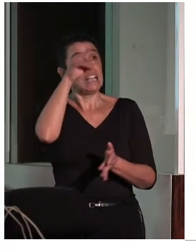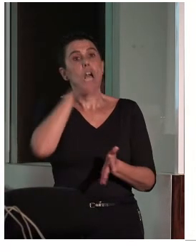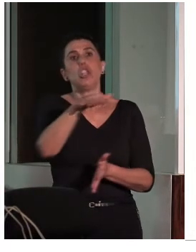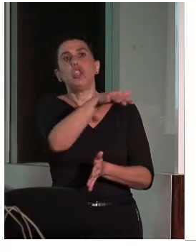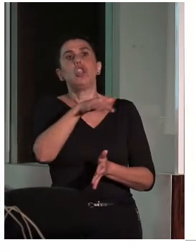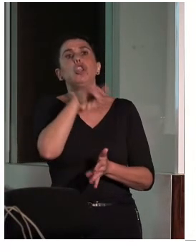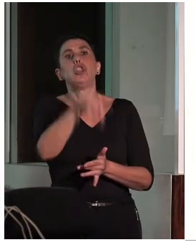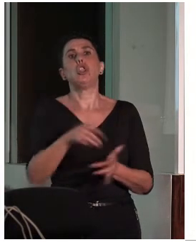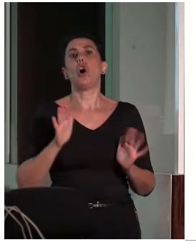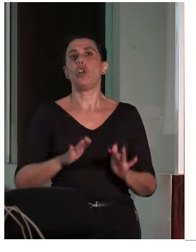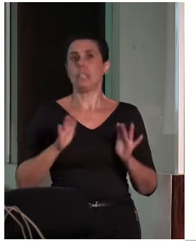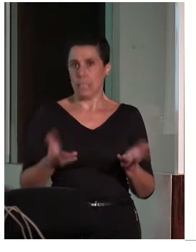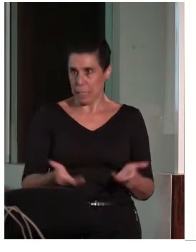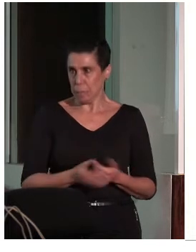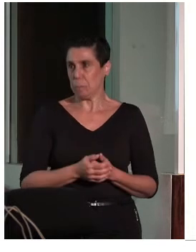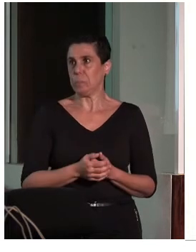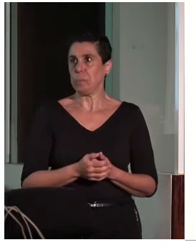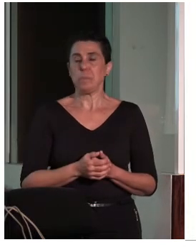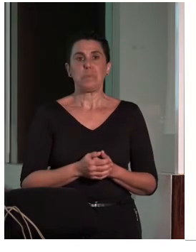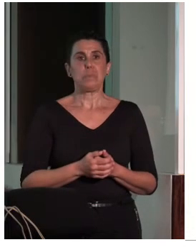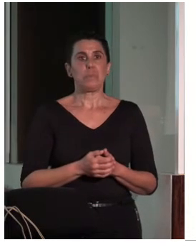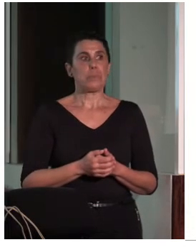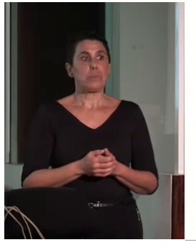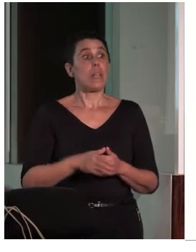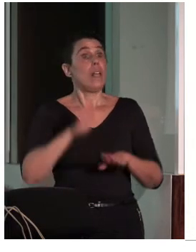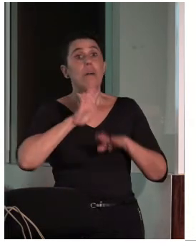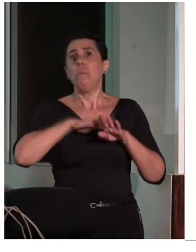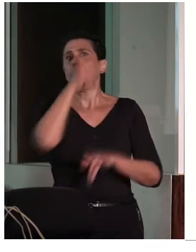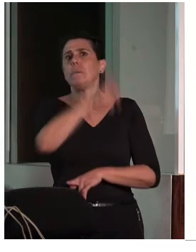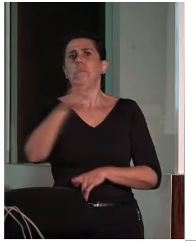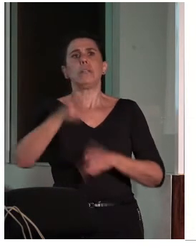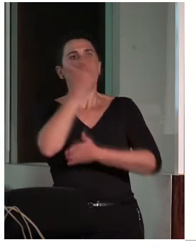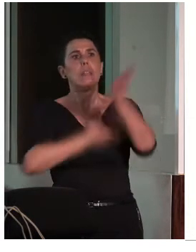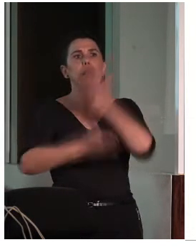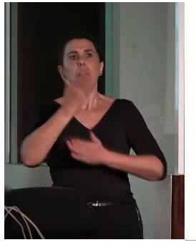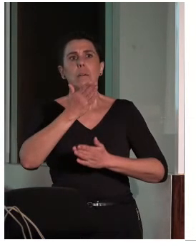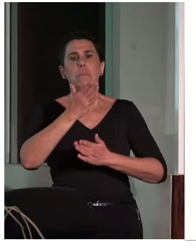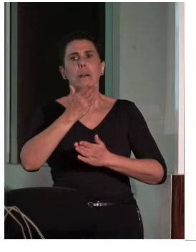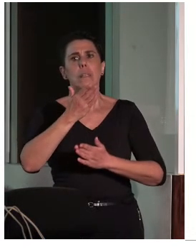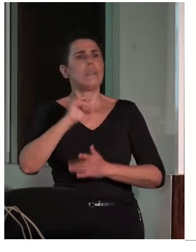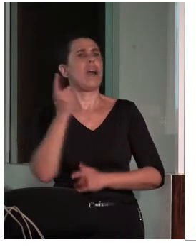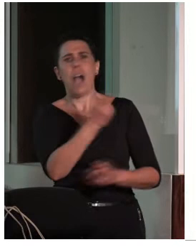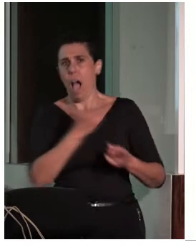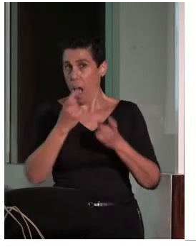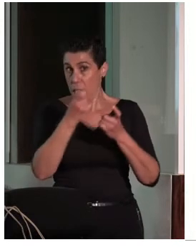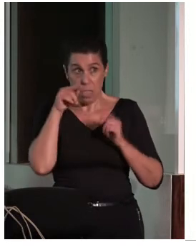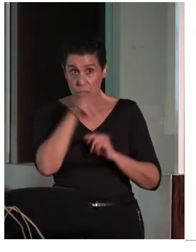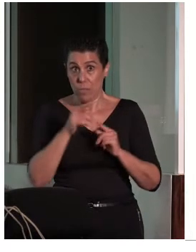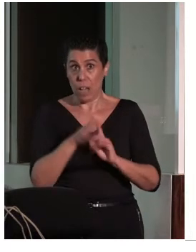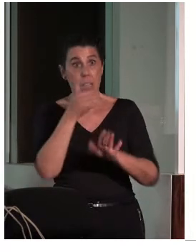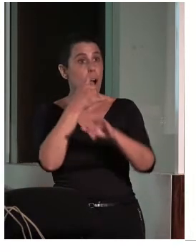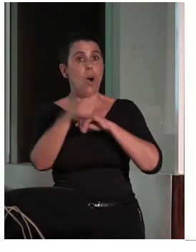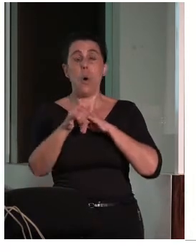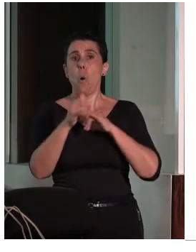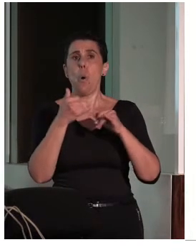profundamente y sabiamente de accesibilidad cognitiva. Pero para personas con discapacidad también es muy necesaria. Y, por último, el